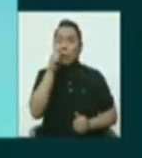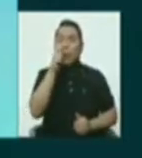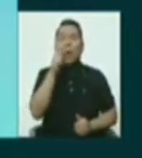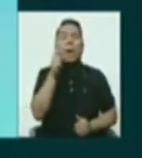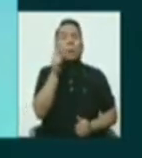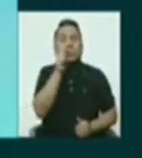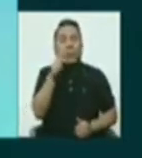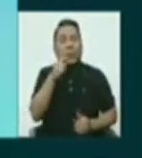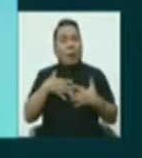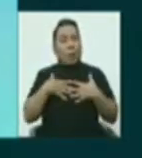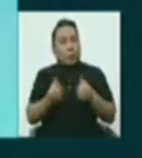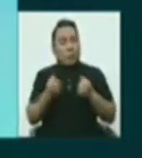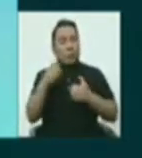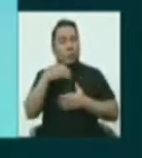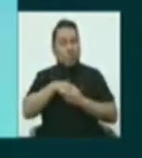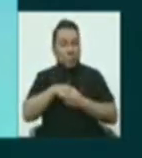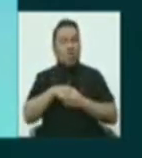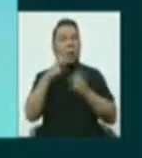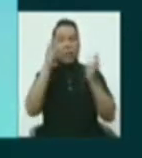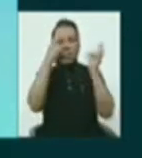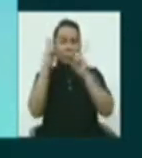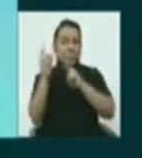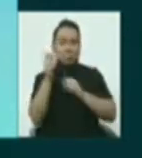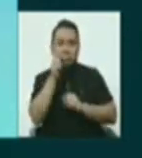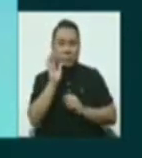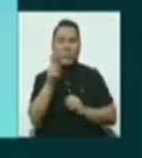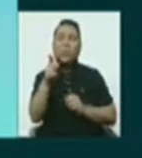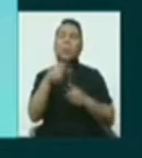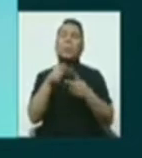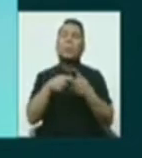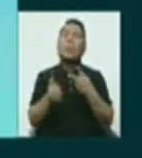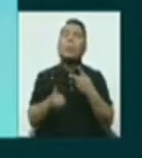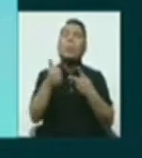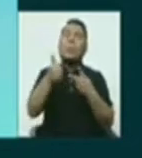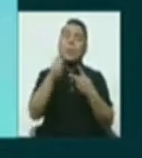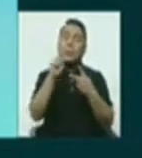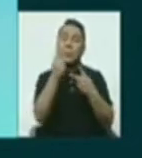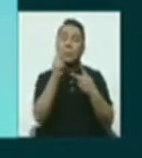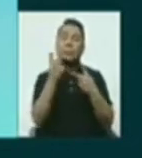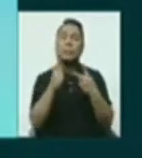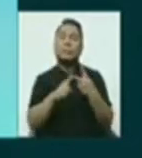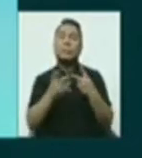medicinales y recreativos? ¿Qué pregunta escoge, candidata? ¿La primera o la segunda?